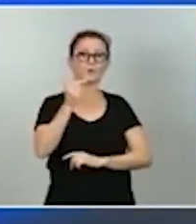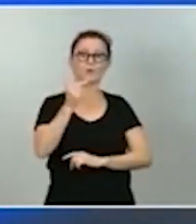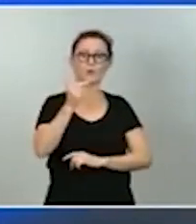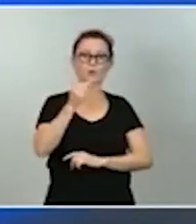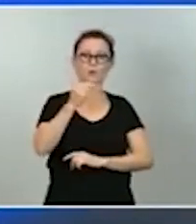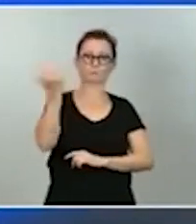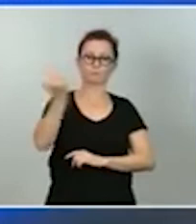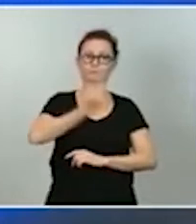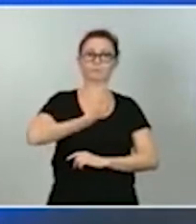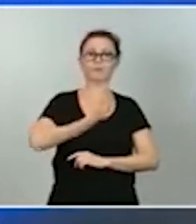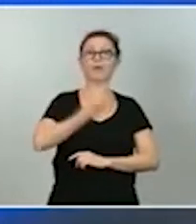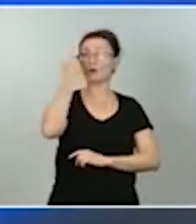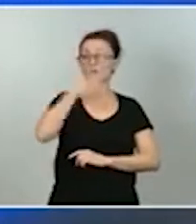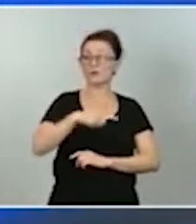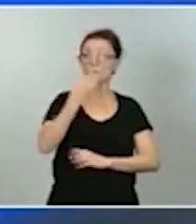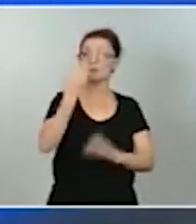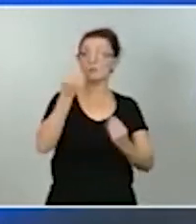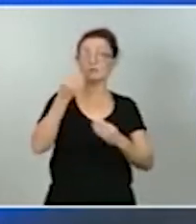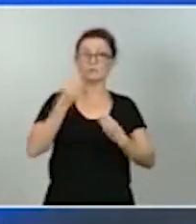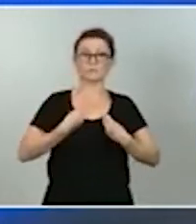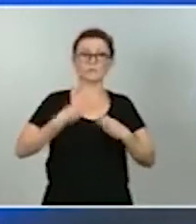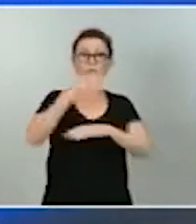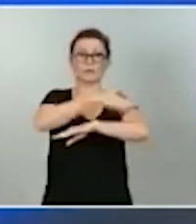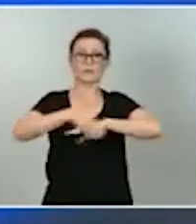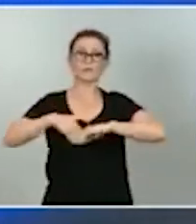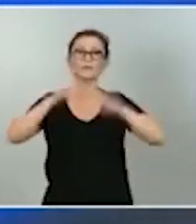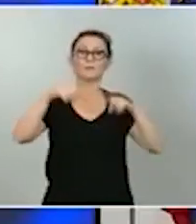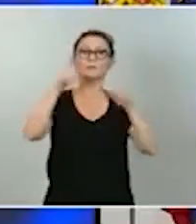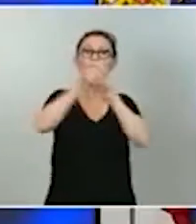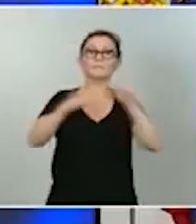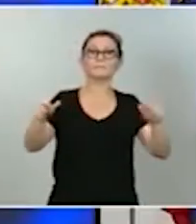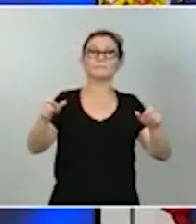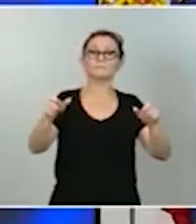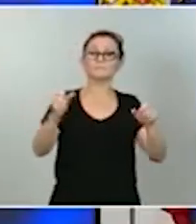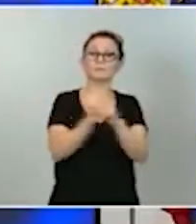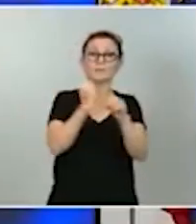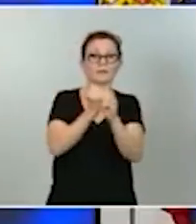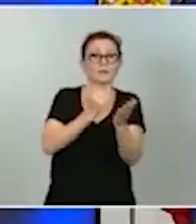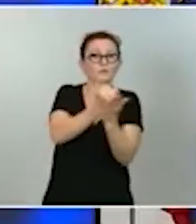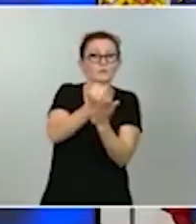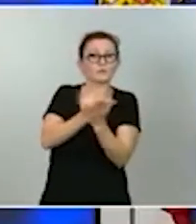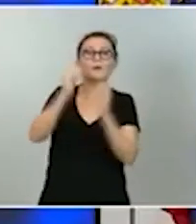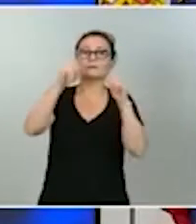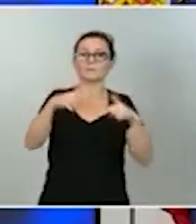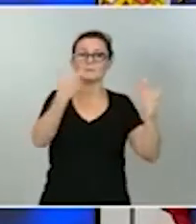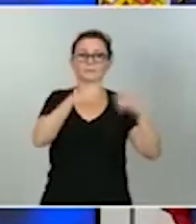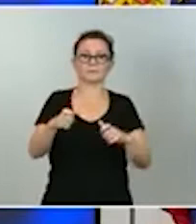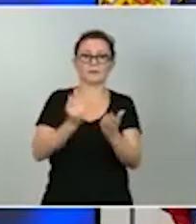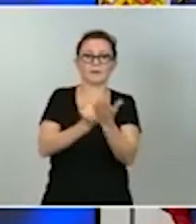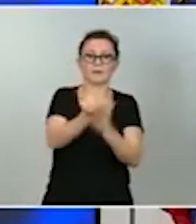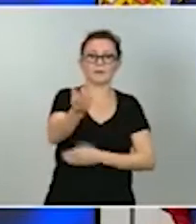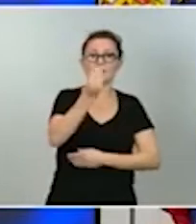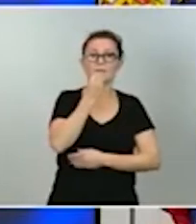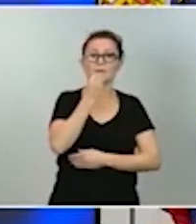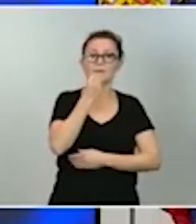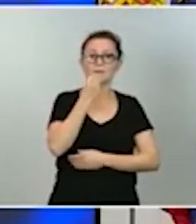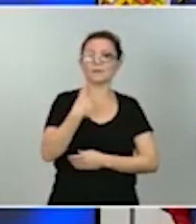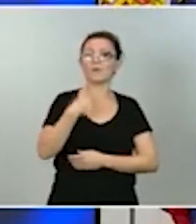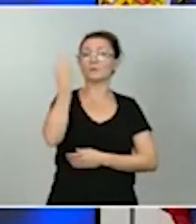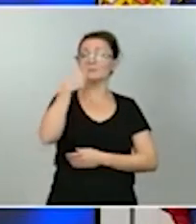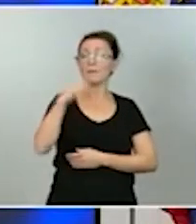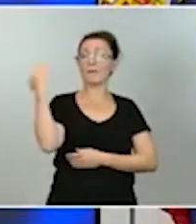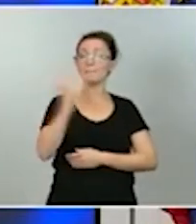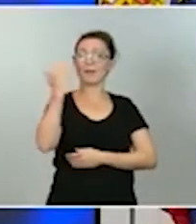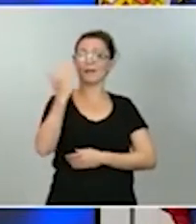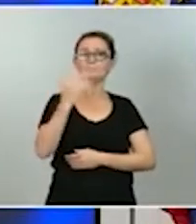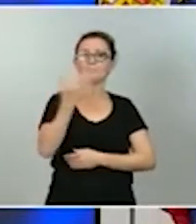costa, lo saben muchos españoles y españolas que trabajan en el medio rural y en el sector agroalimentario. Y estimamos también que el plan